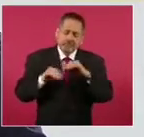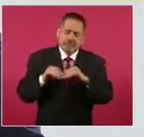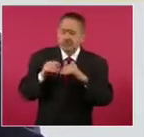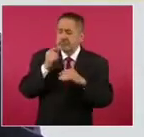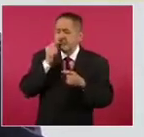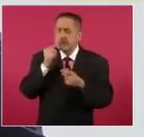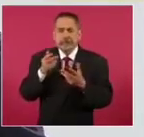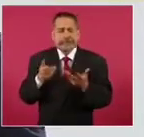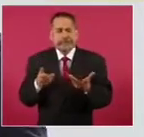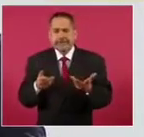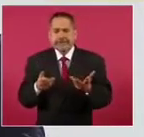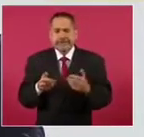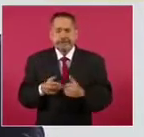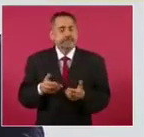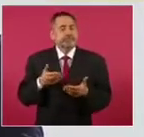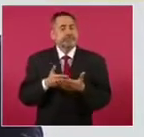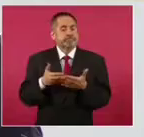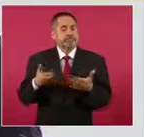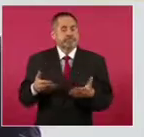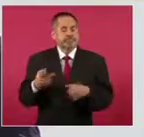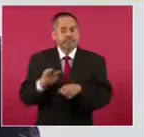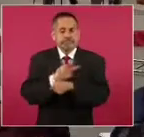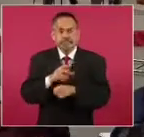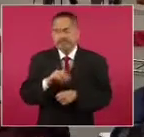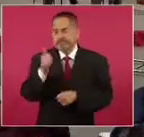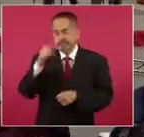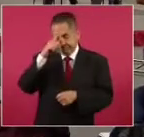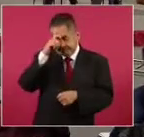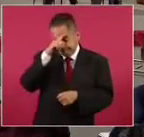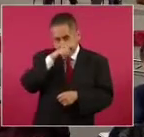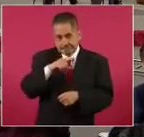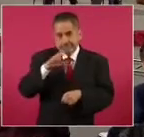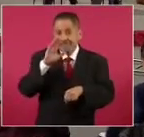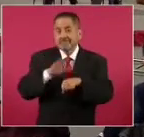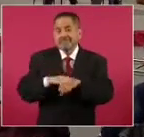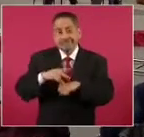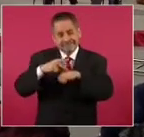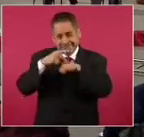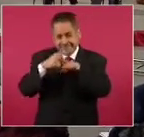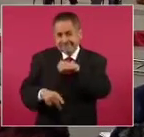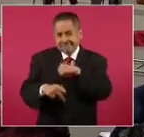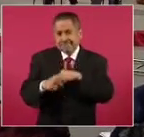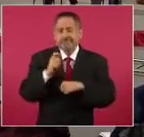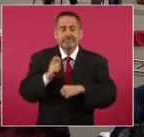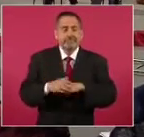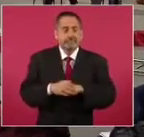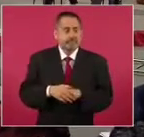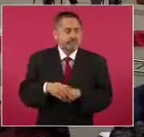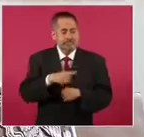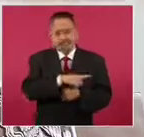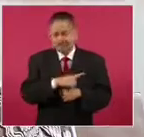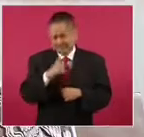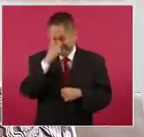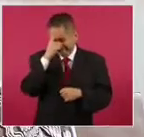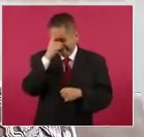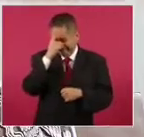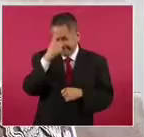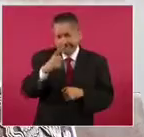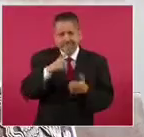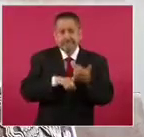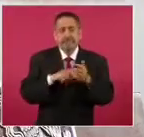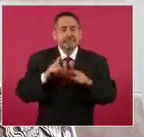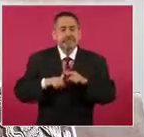Ahora nos enfrentamos a otro reto, a uno quizás mayor, una invención perversa de la industria,